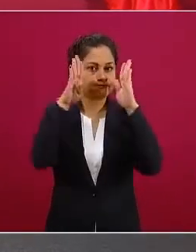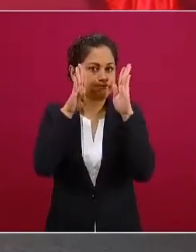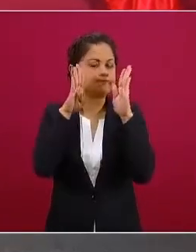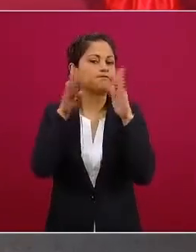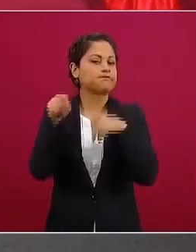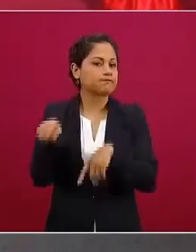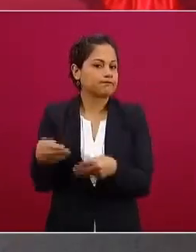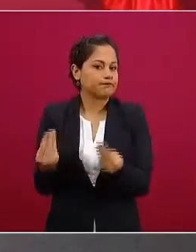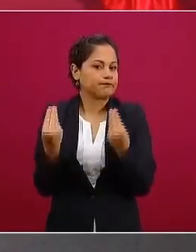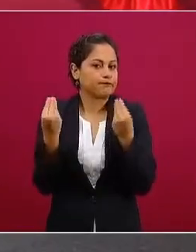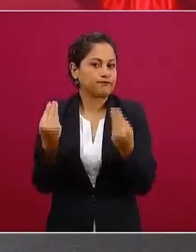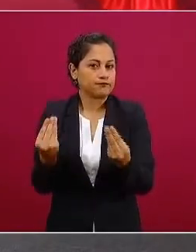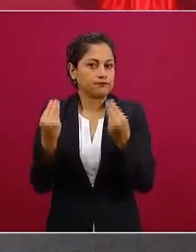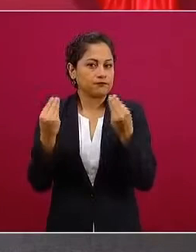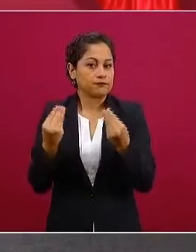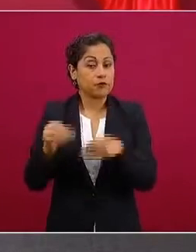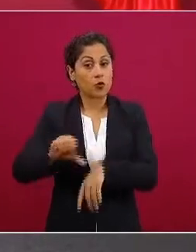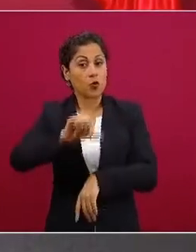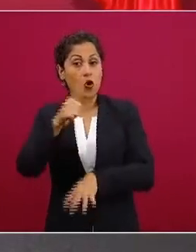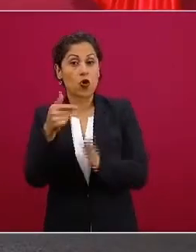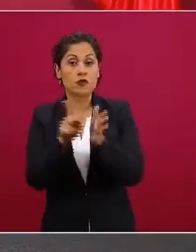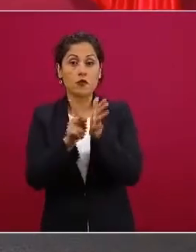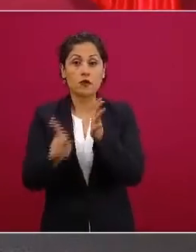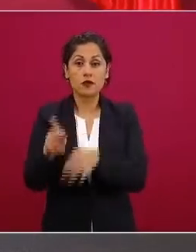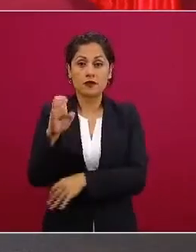y el reforma ya ni hablamos